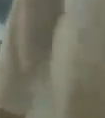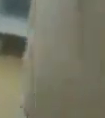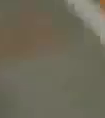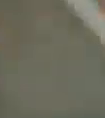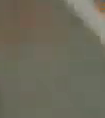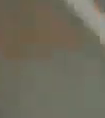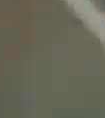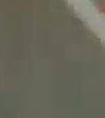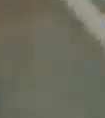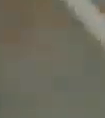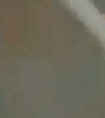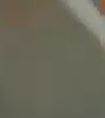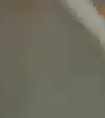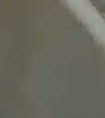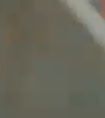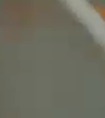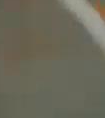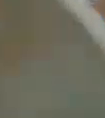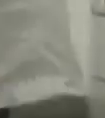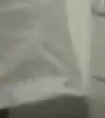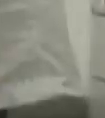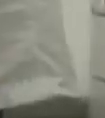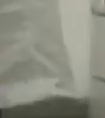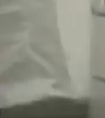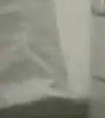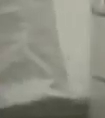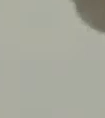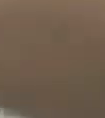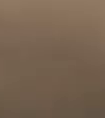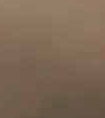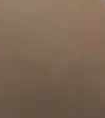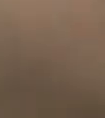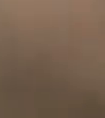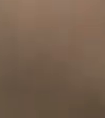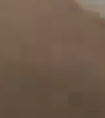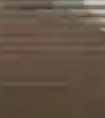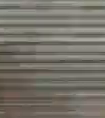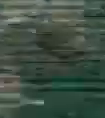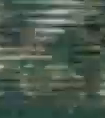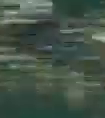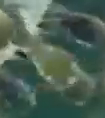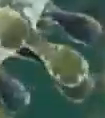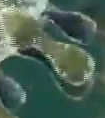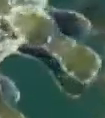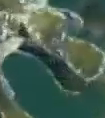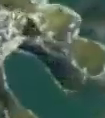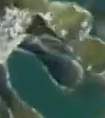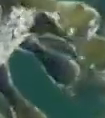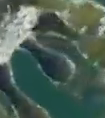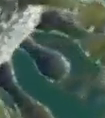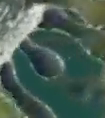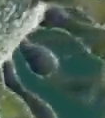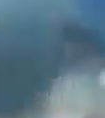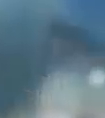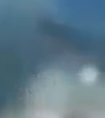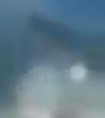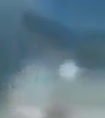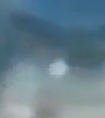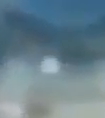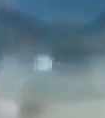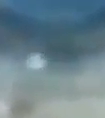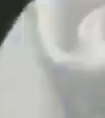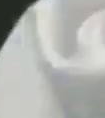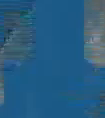paciente y su condición vacunado vacunado con solo una dosis o no vacunado los informes detallan que la